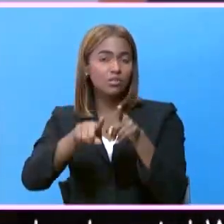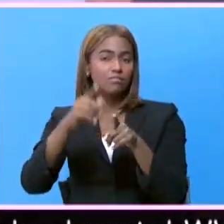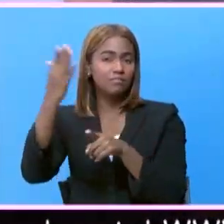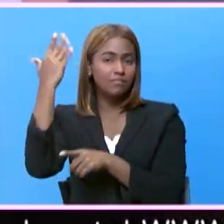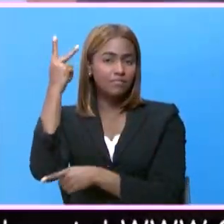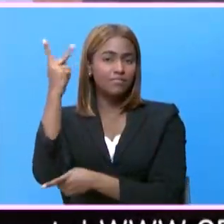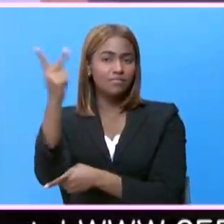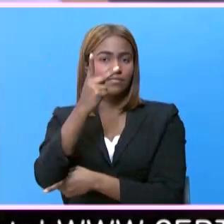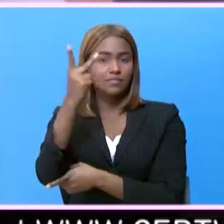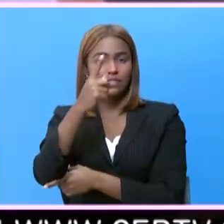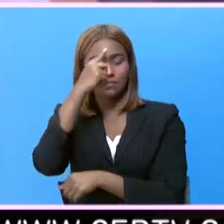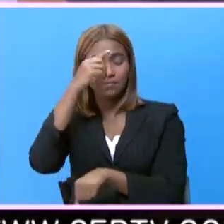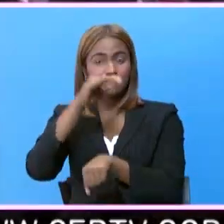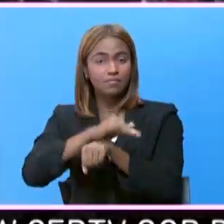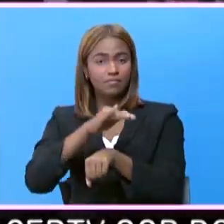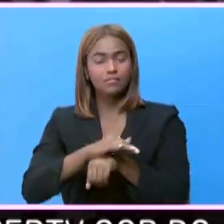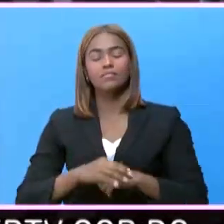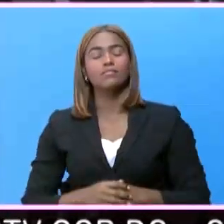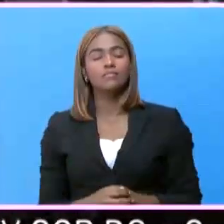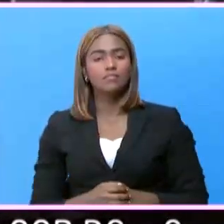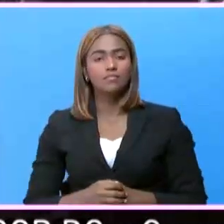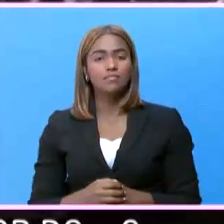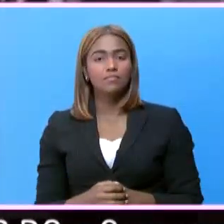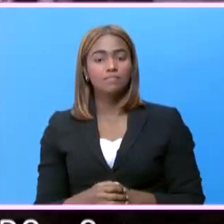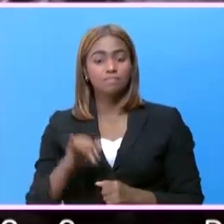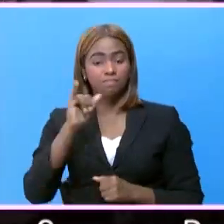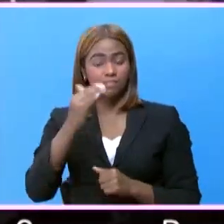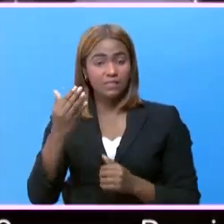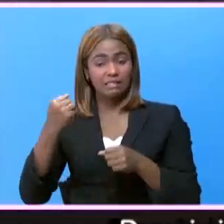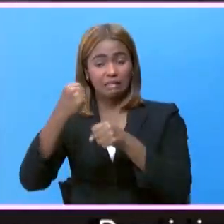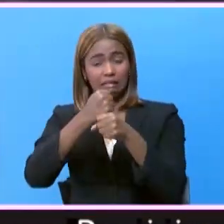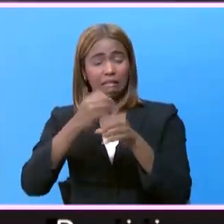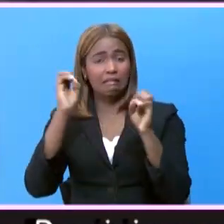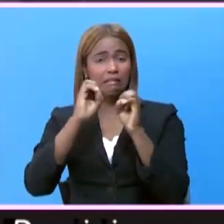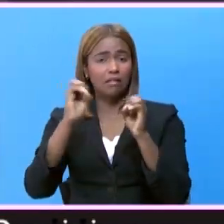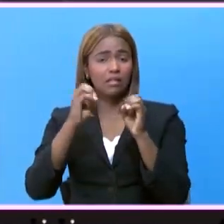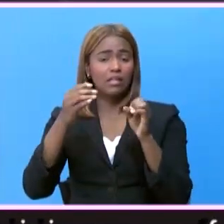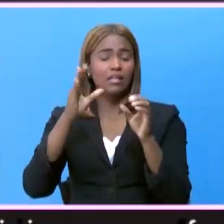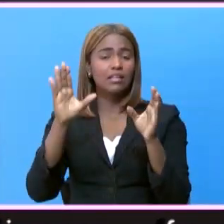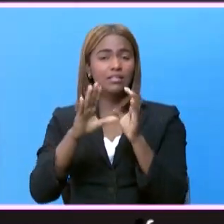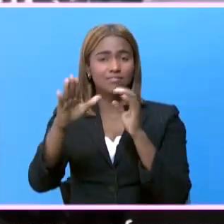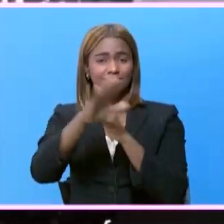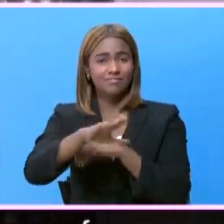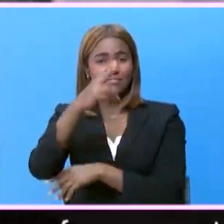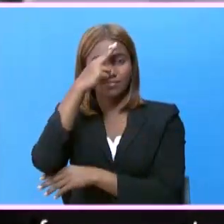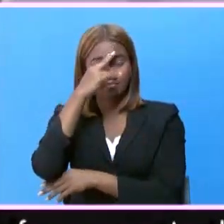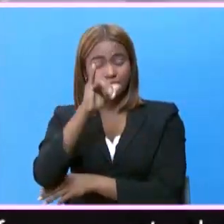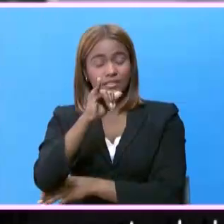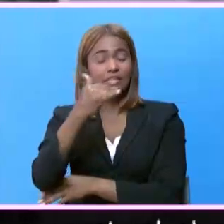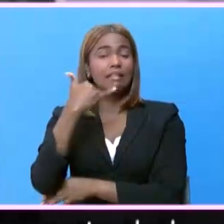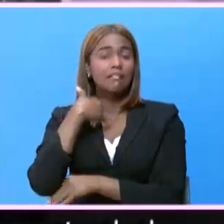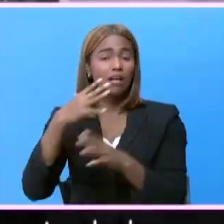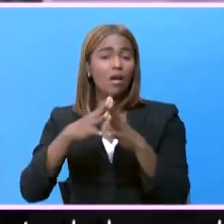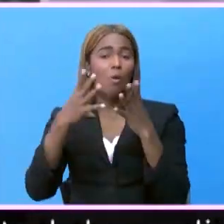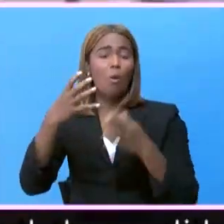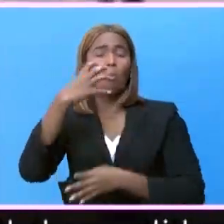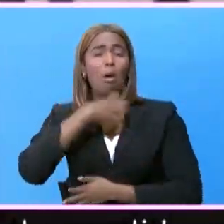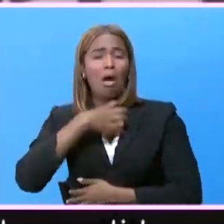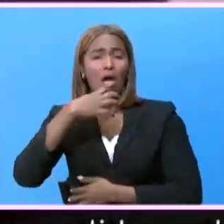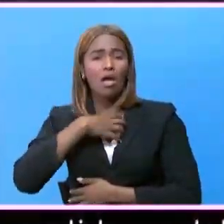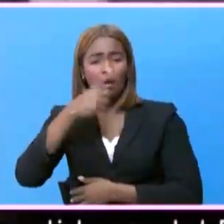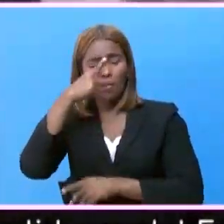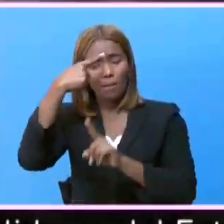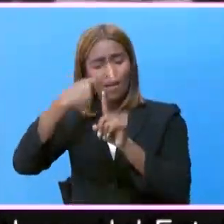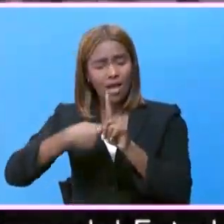el pasado viernes por la noche. El recrudecimiento de la inseguridad e impunidad en el país vecino han sido denunciados durante